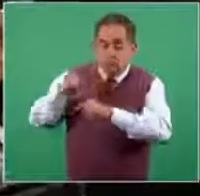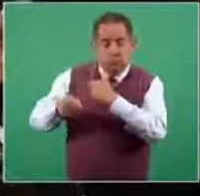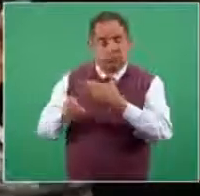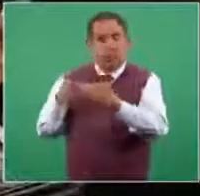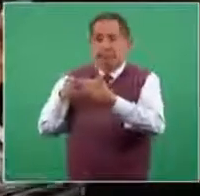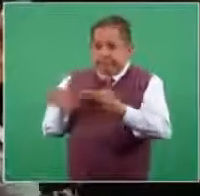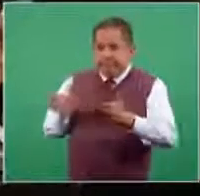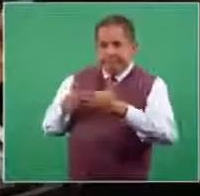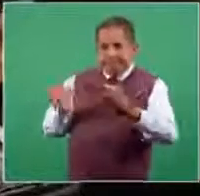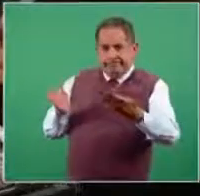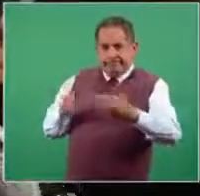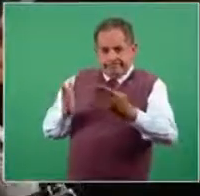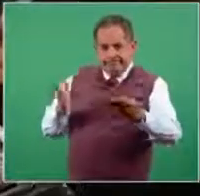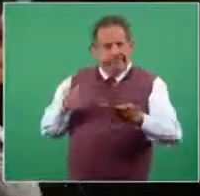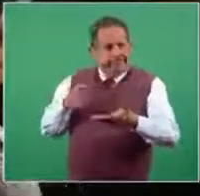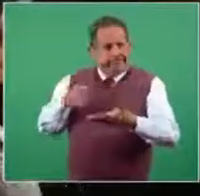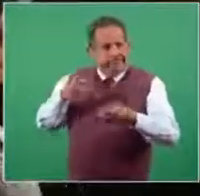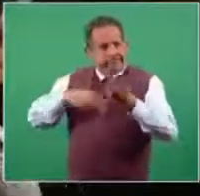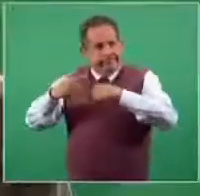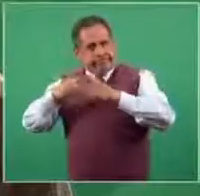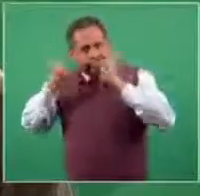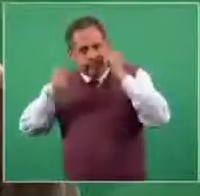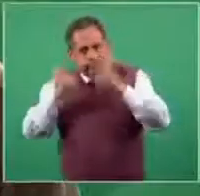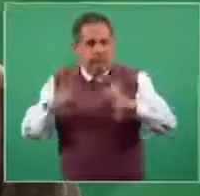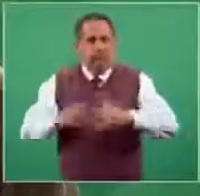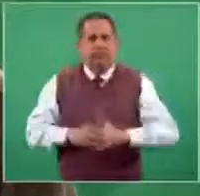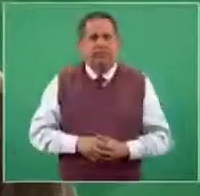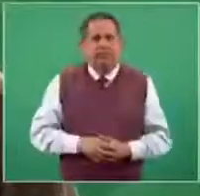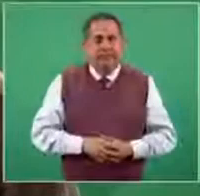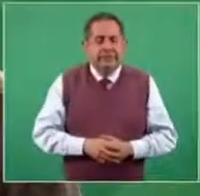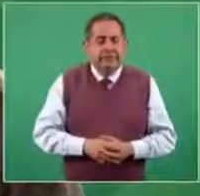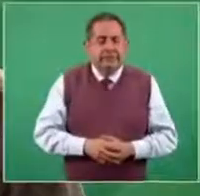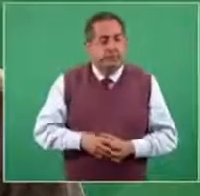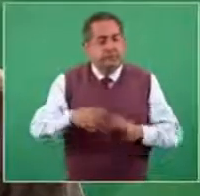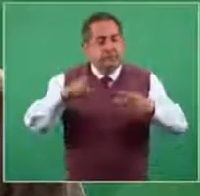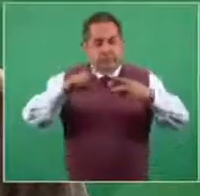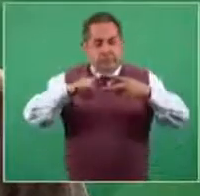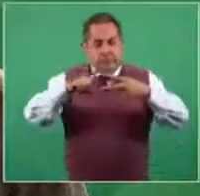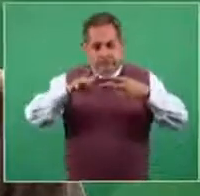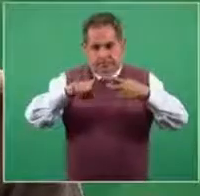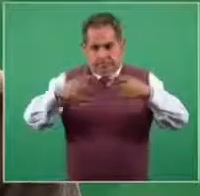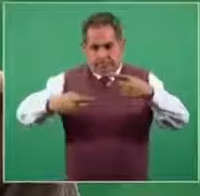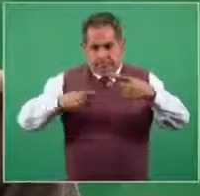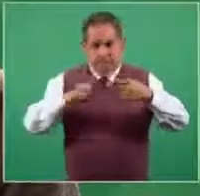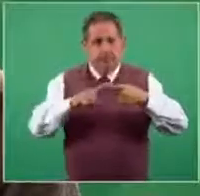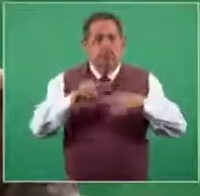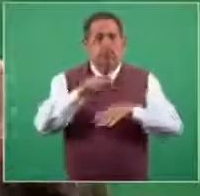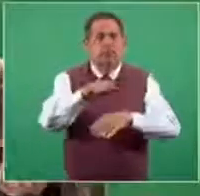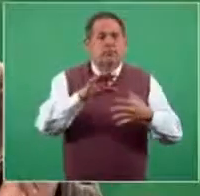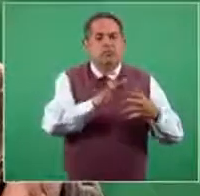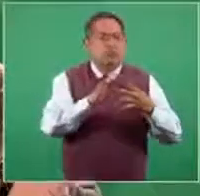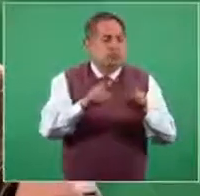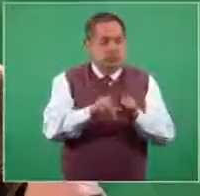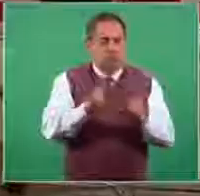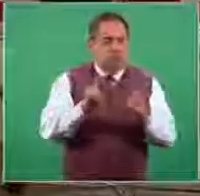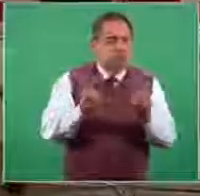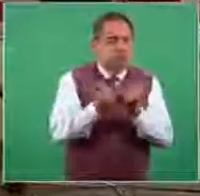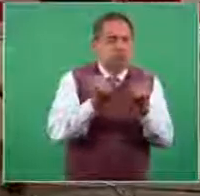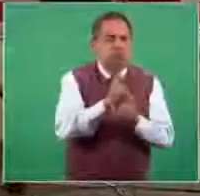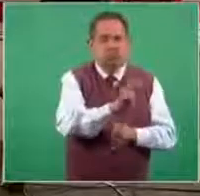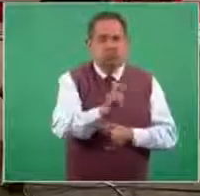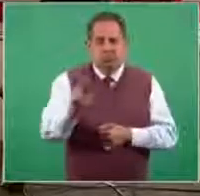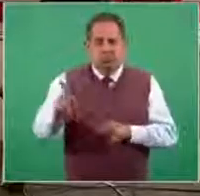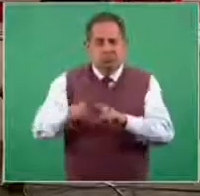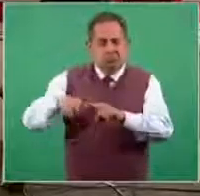lo más factible y rápido posible? Gracias. Muchas gracias. Sobre la primera pregunta se relaciona exactamente con lo que decía